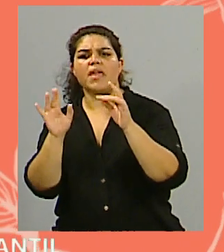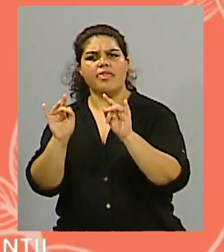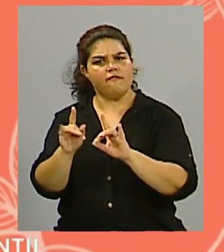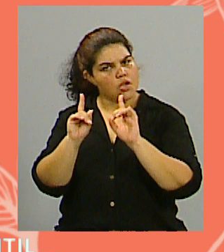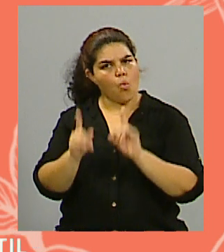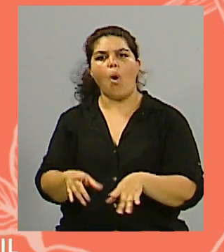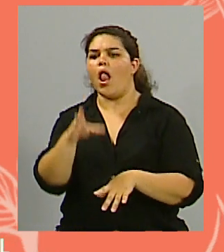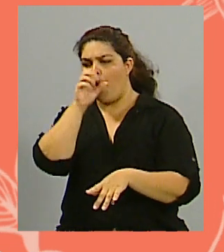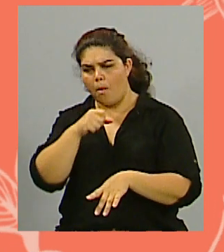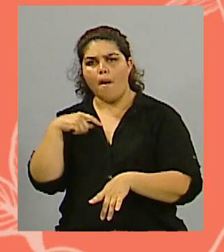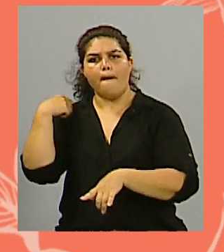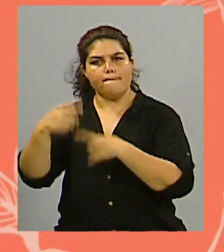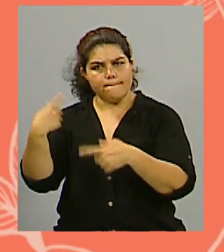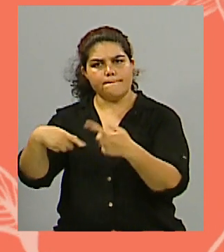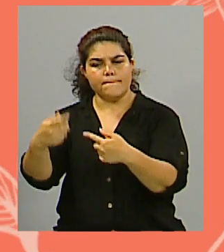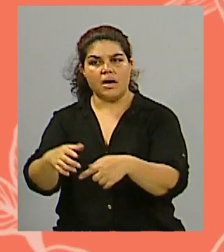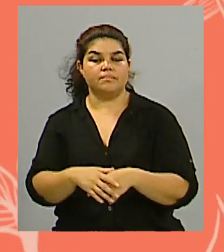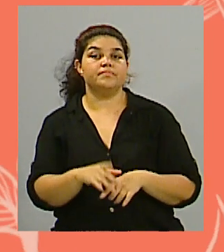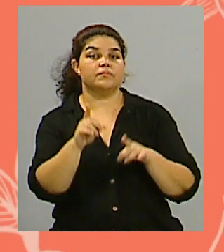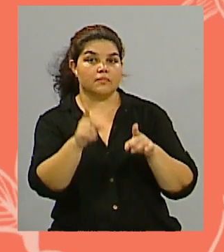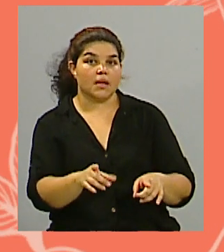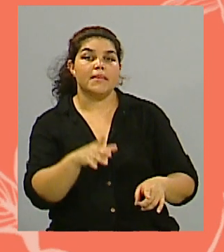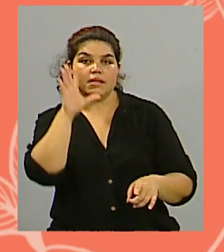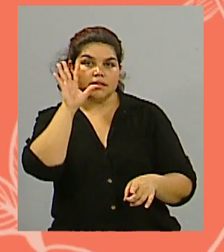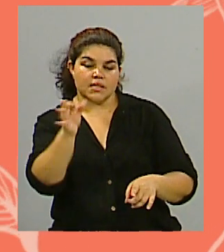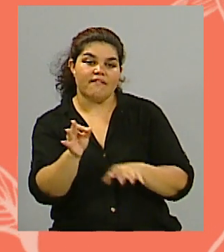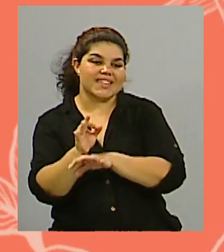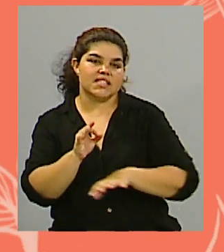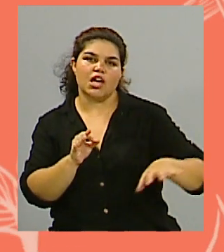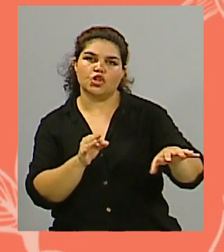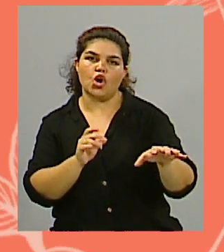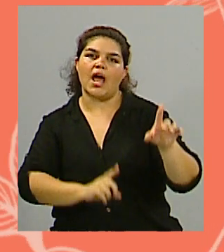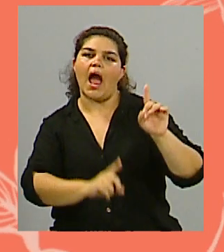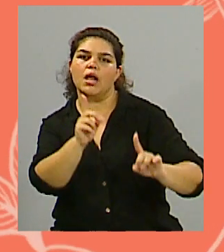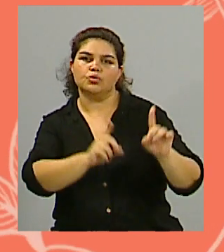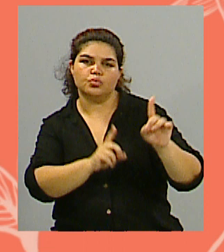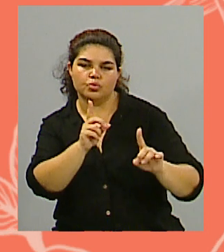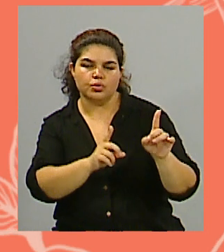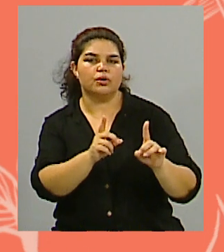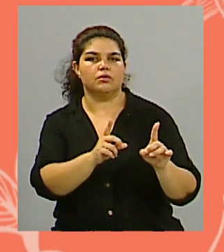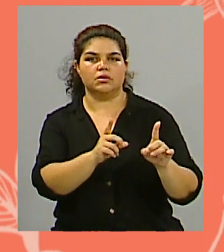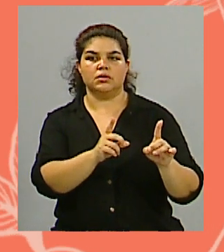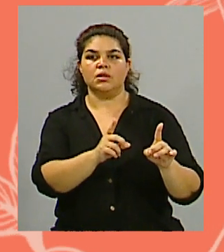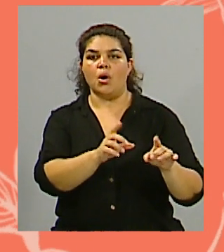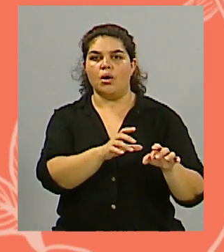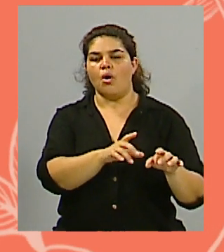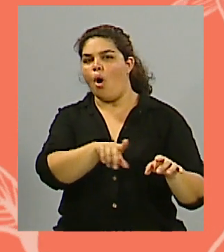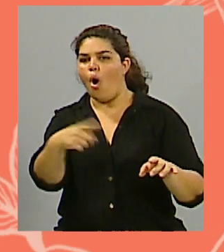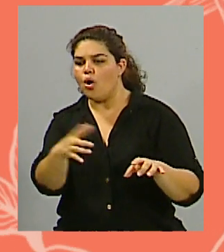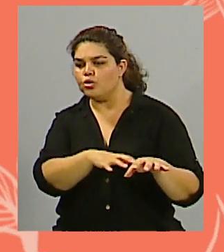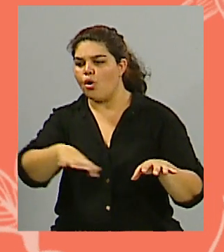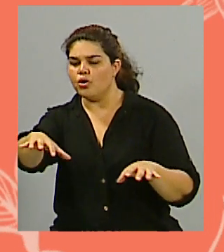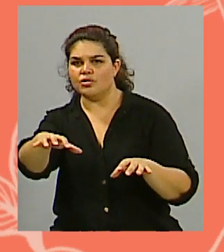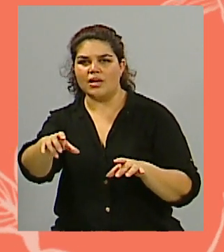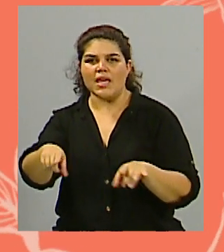y además teniendo en cuenta que ciertos sectores no tenían tal vez el mismo impulso que en este caso han tenido ustedes. Manuel,